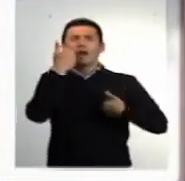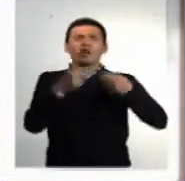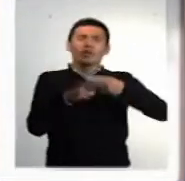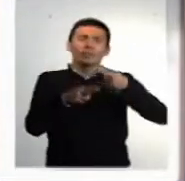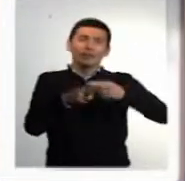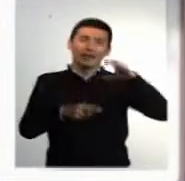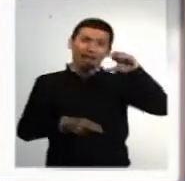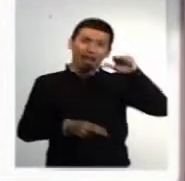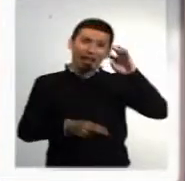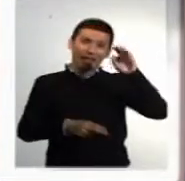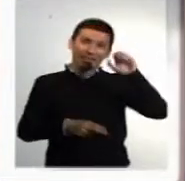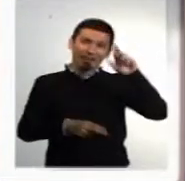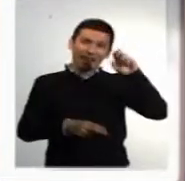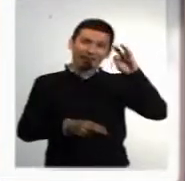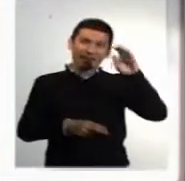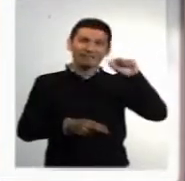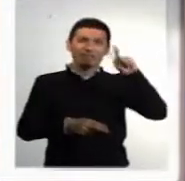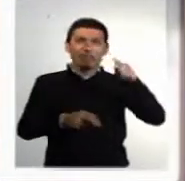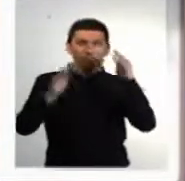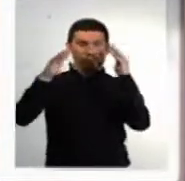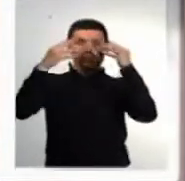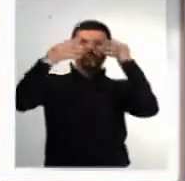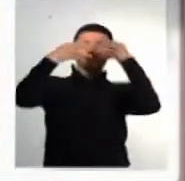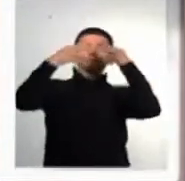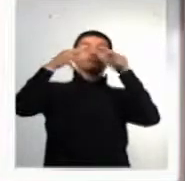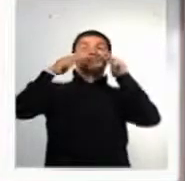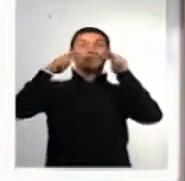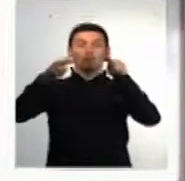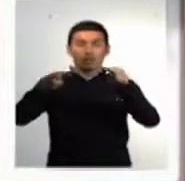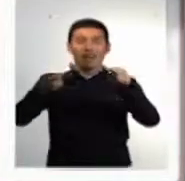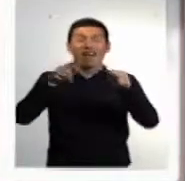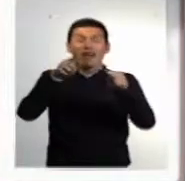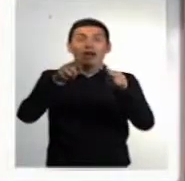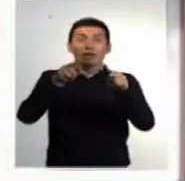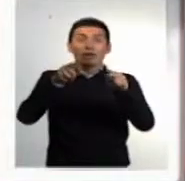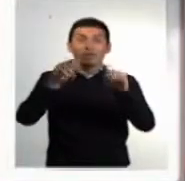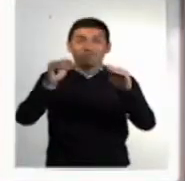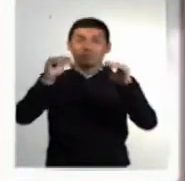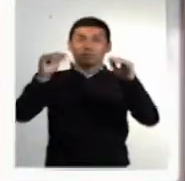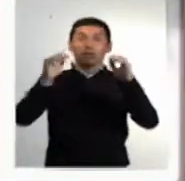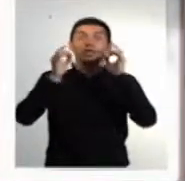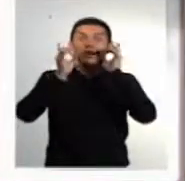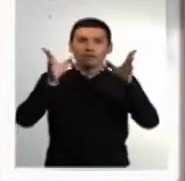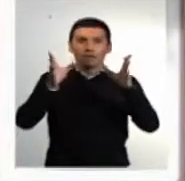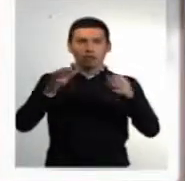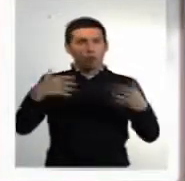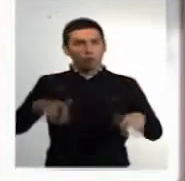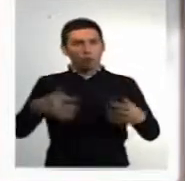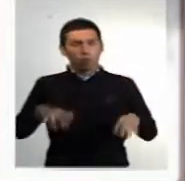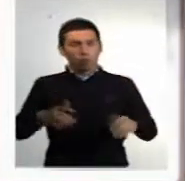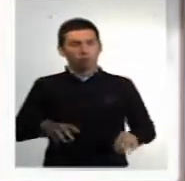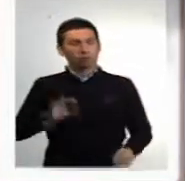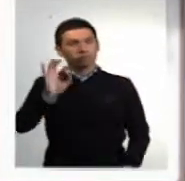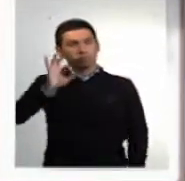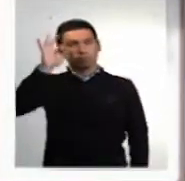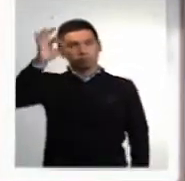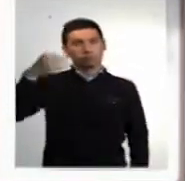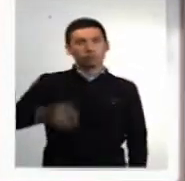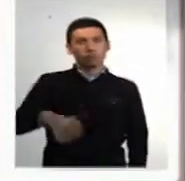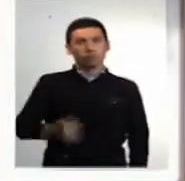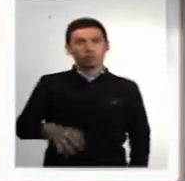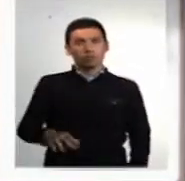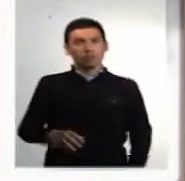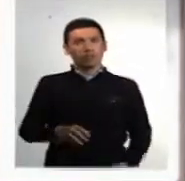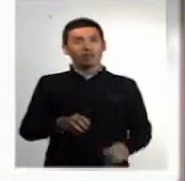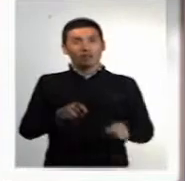específicamente se llama Aspiración de Cataratas Traumática. Eso ya es algo fenomenal, por decirlo de alguna manera, Germán,